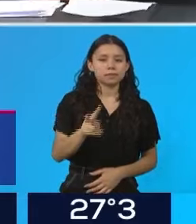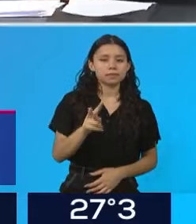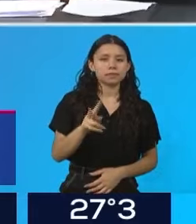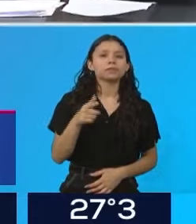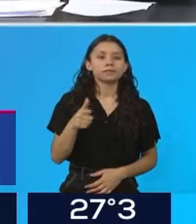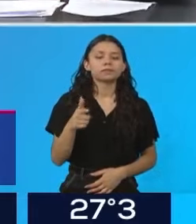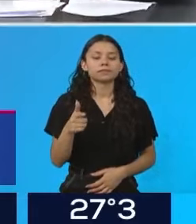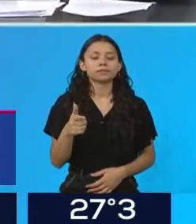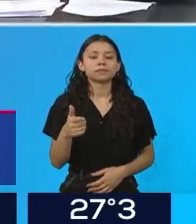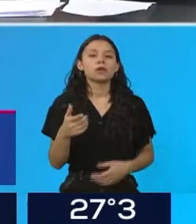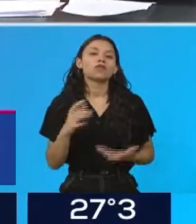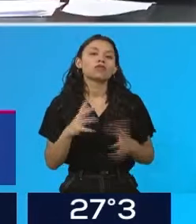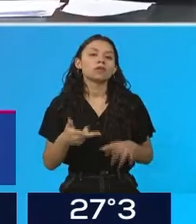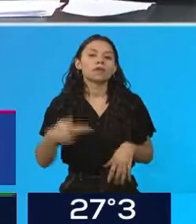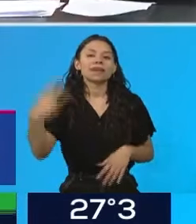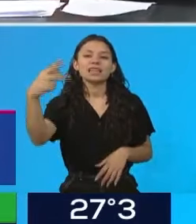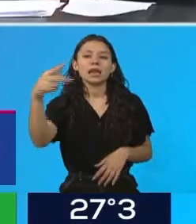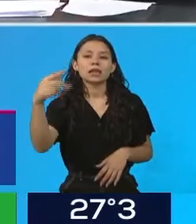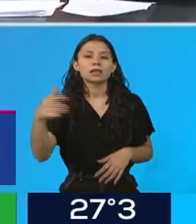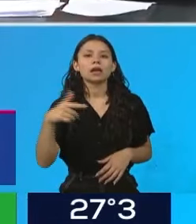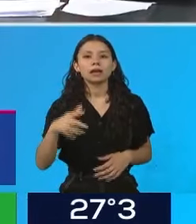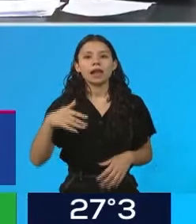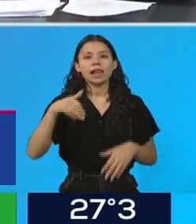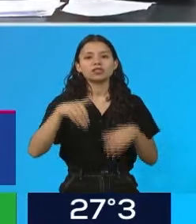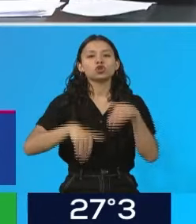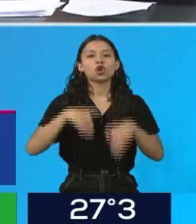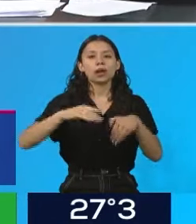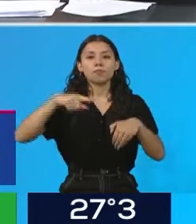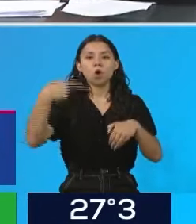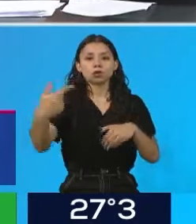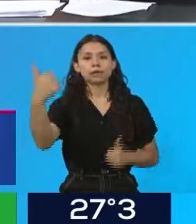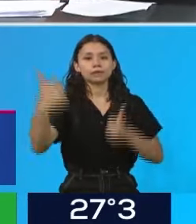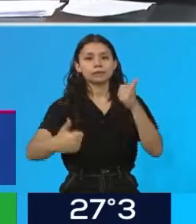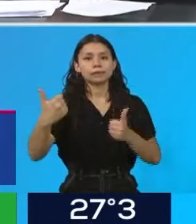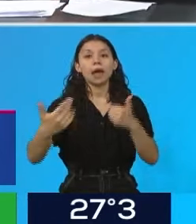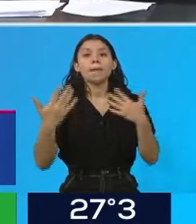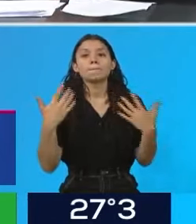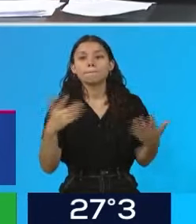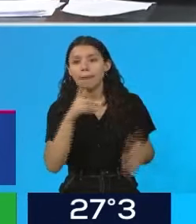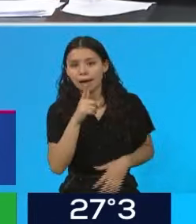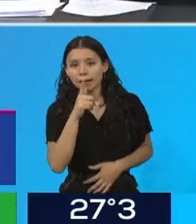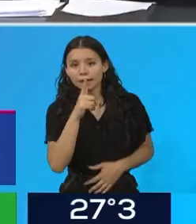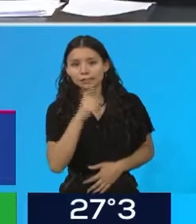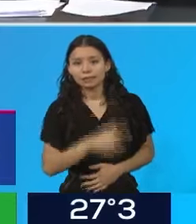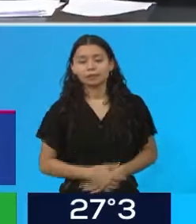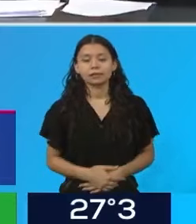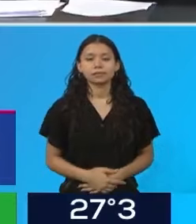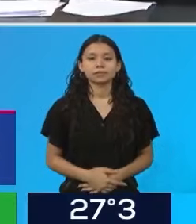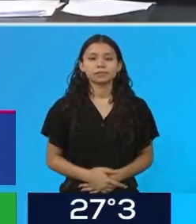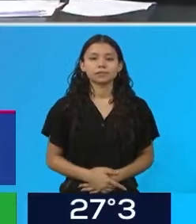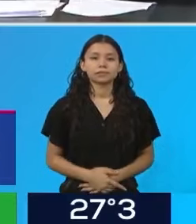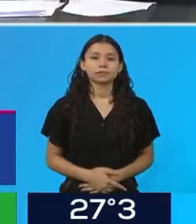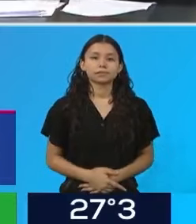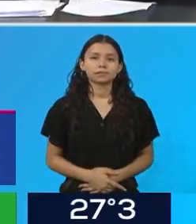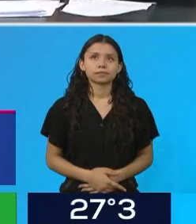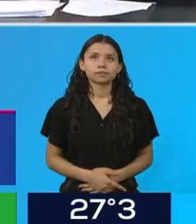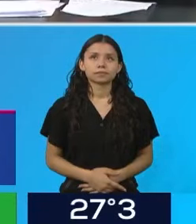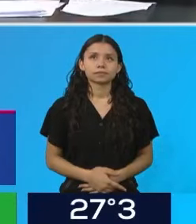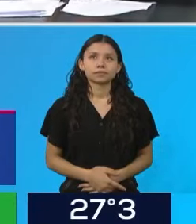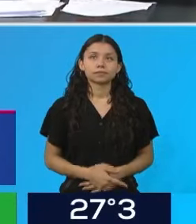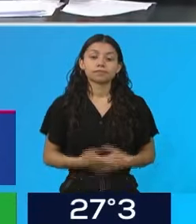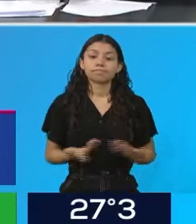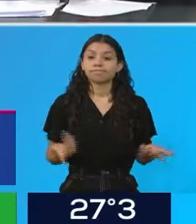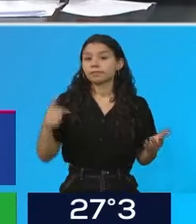competidor en las próximas elecciones. Quiere competir directamente con Cristina Fernández de Kirchner. El gobierno lo niega. Así que hay que estar muy